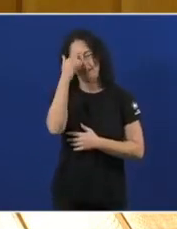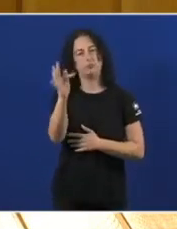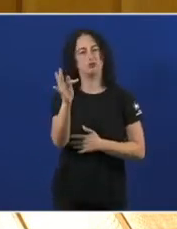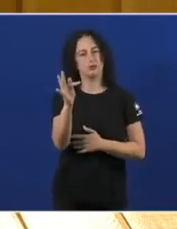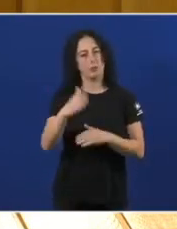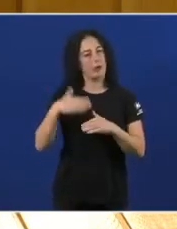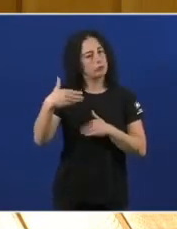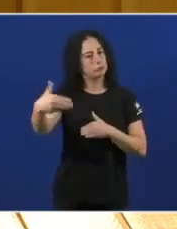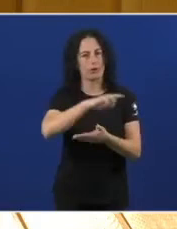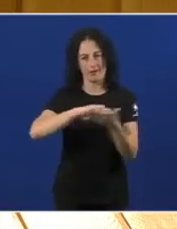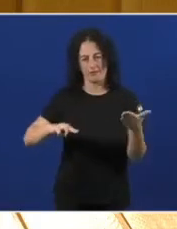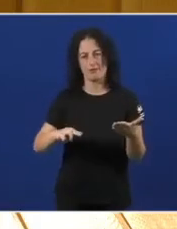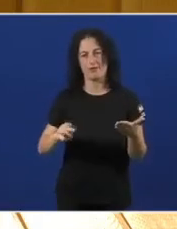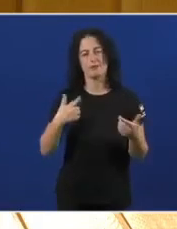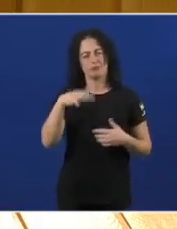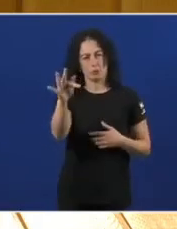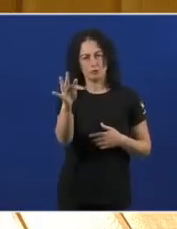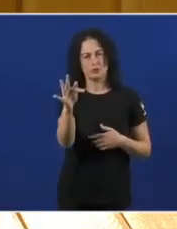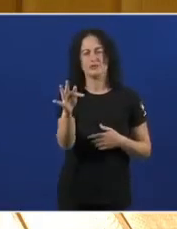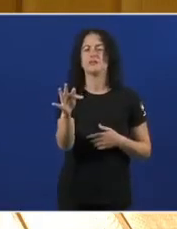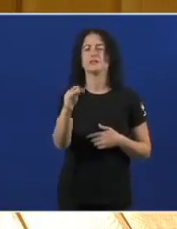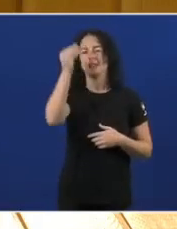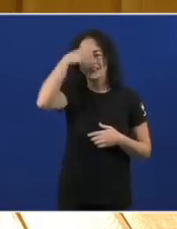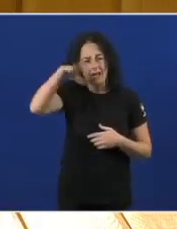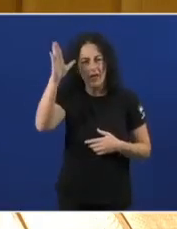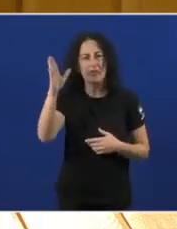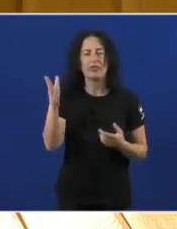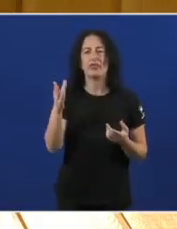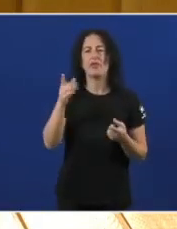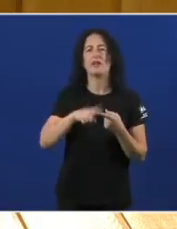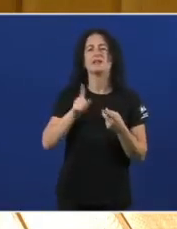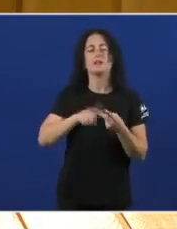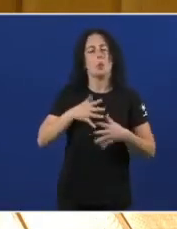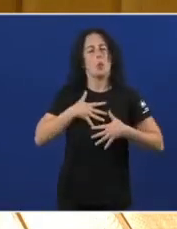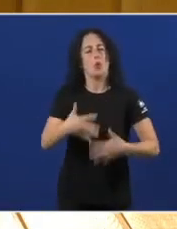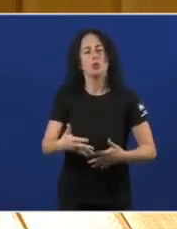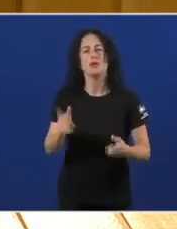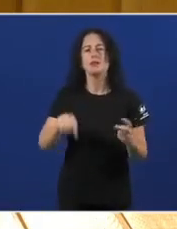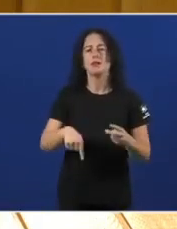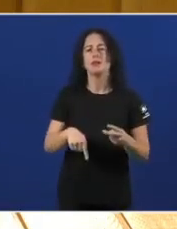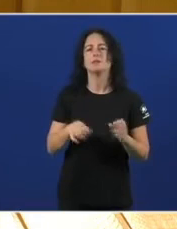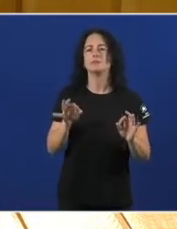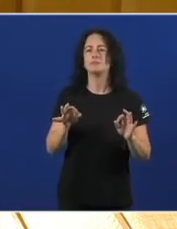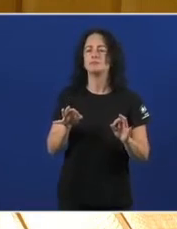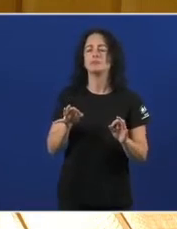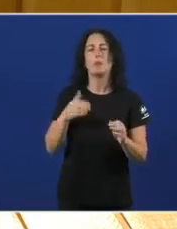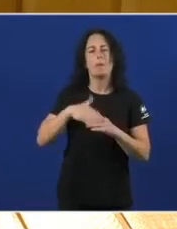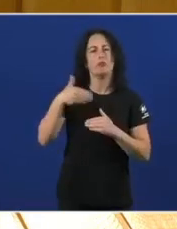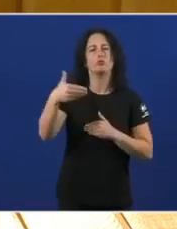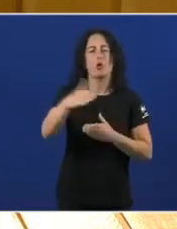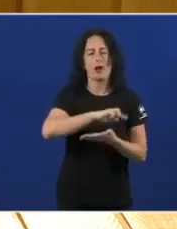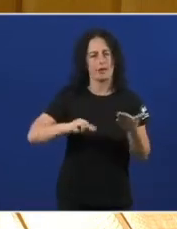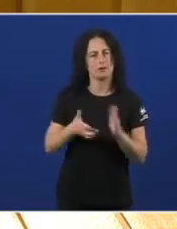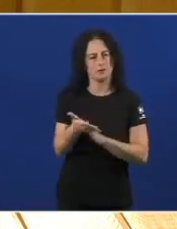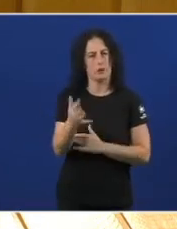Co futuro de Galiza Optimistas Tanto da intelixencia Como da vontade Optimistas E redentas Co futuro De Galiza